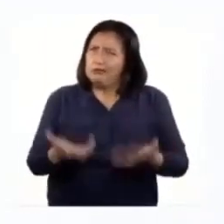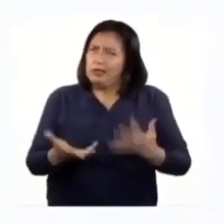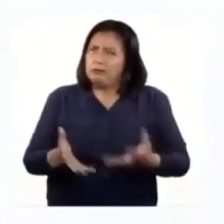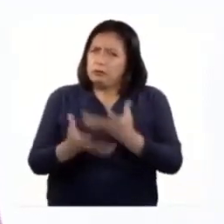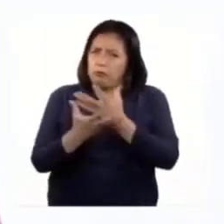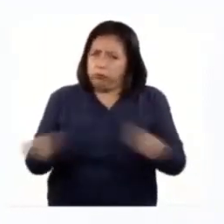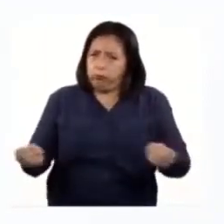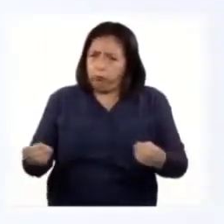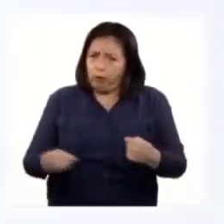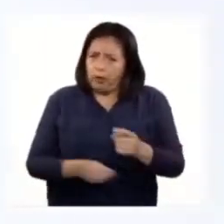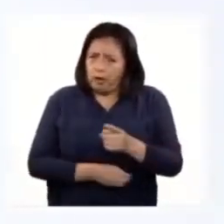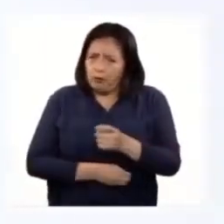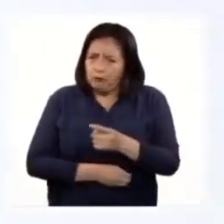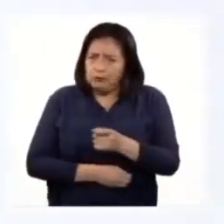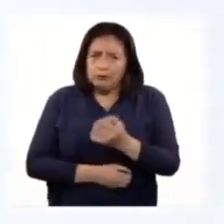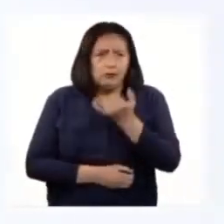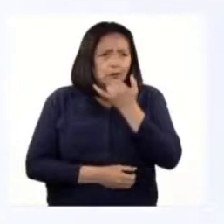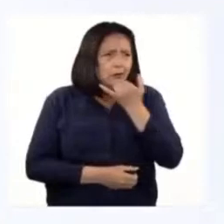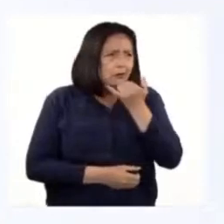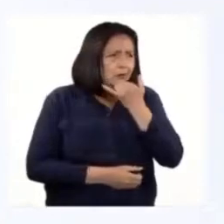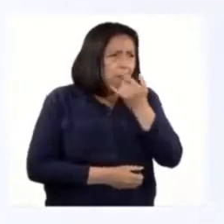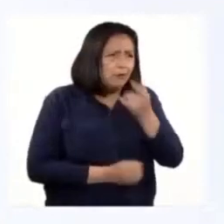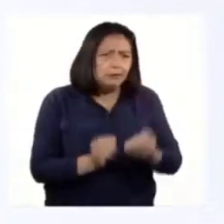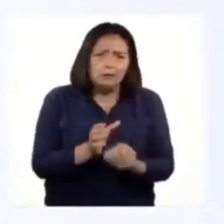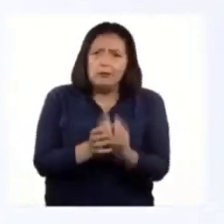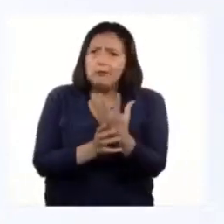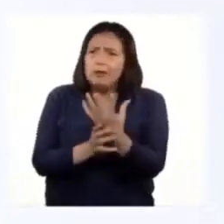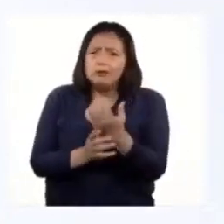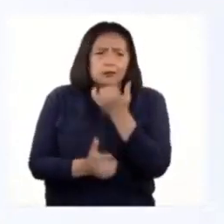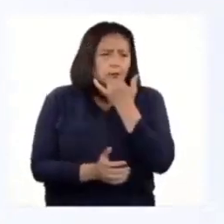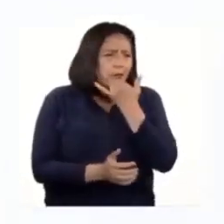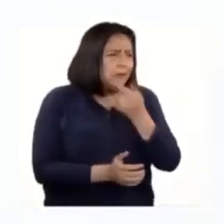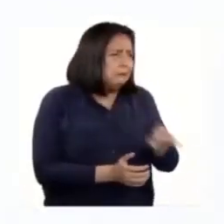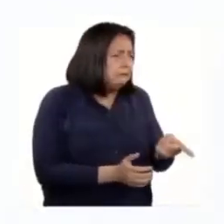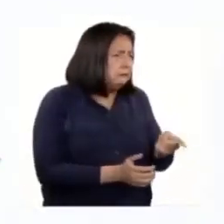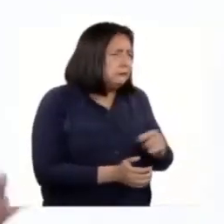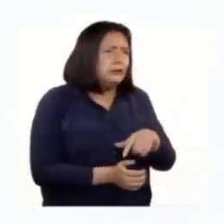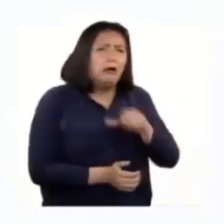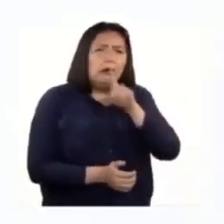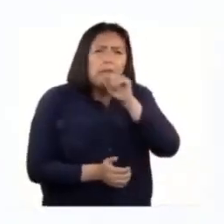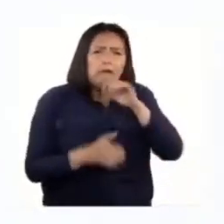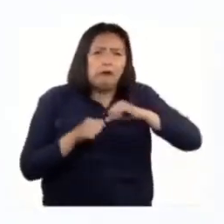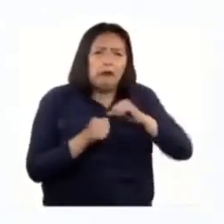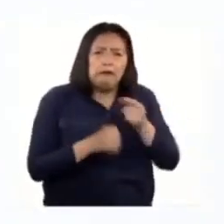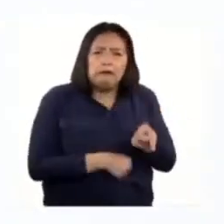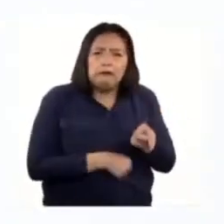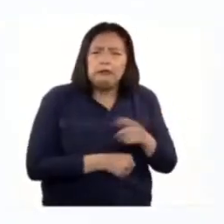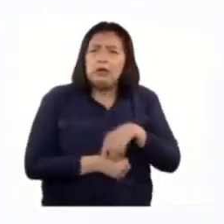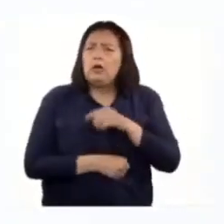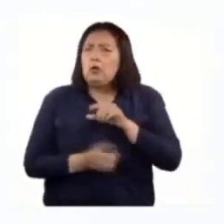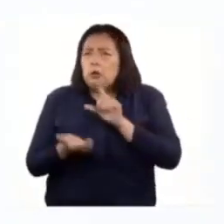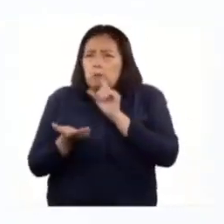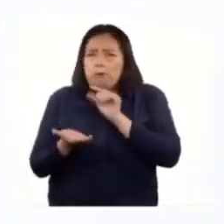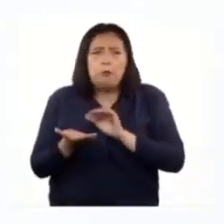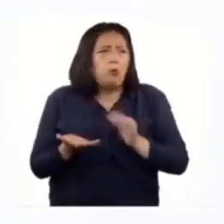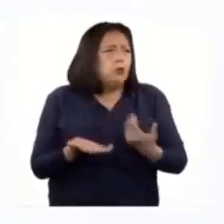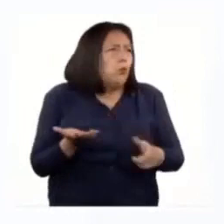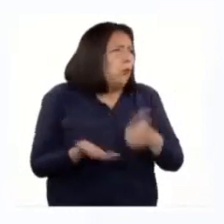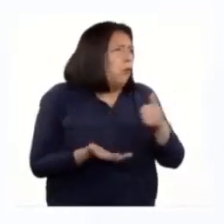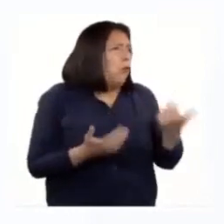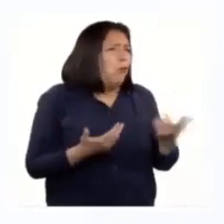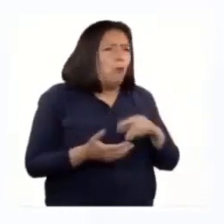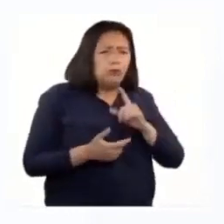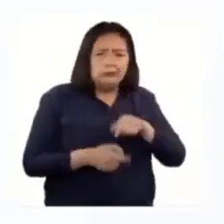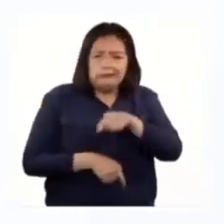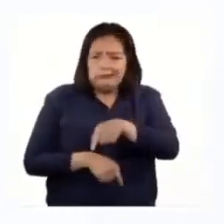todas de mi huerto, ¿qué pasaría con las plantas y otros animales como las gallinas, pollos u otras aves